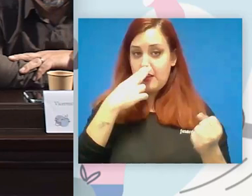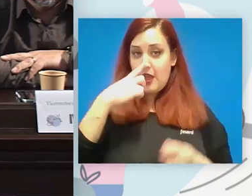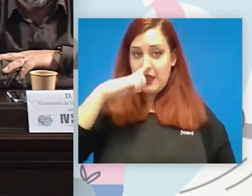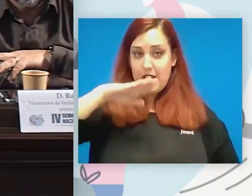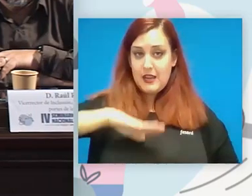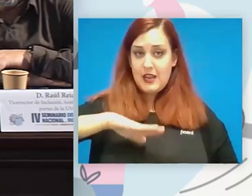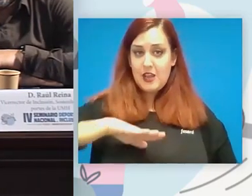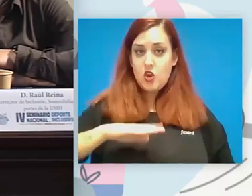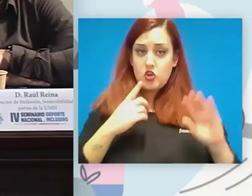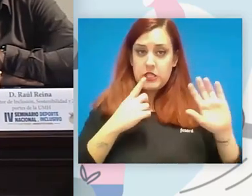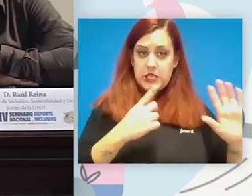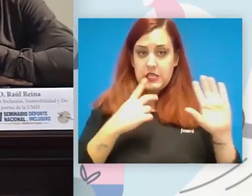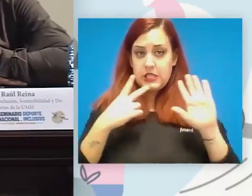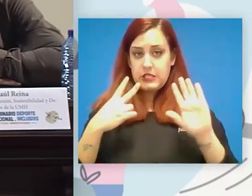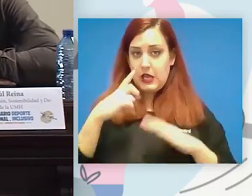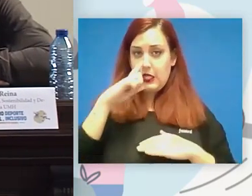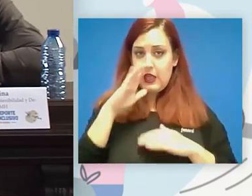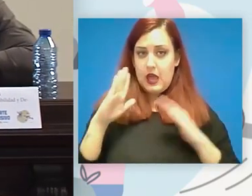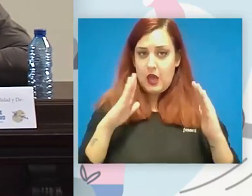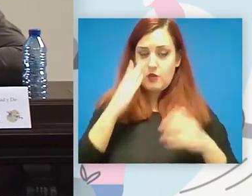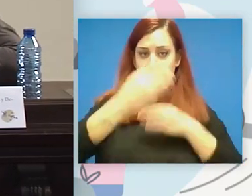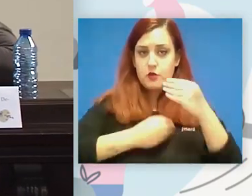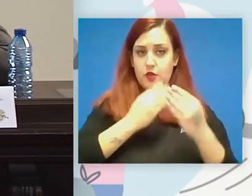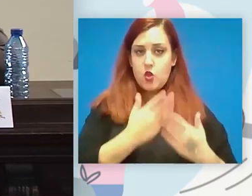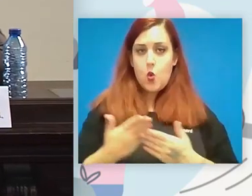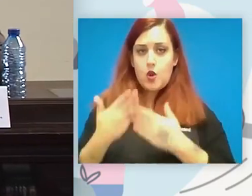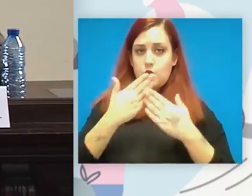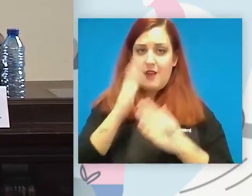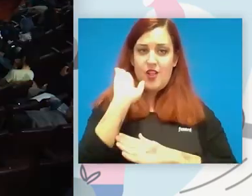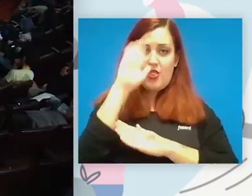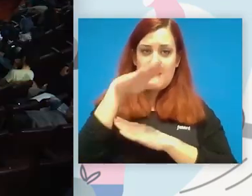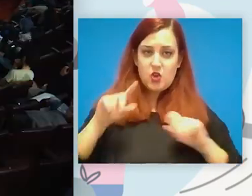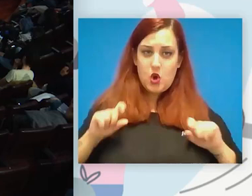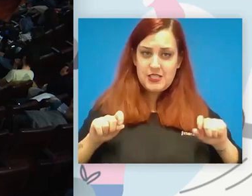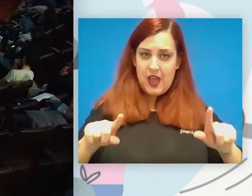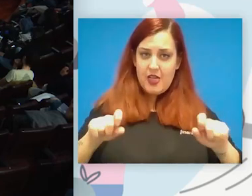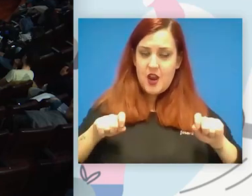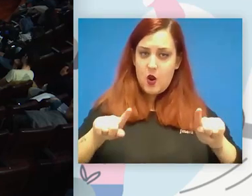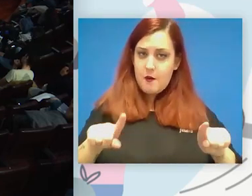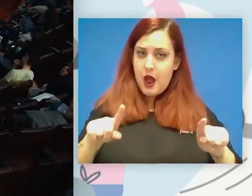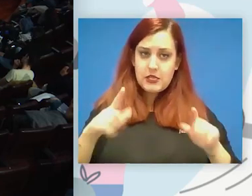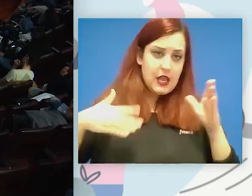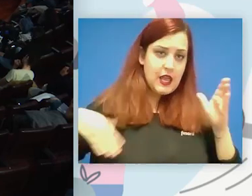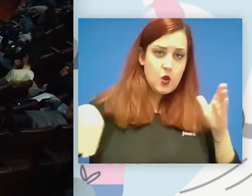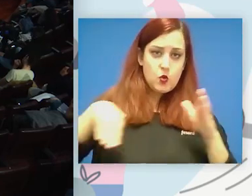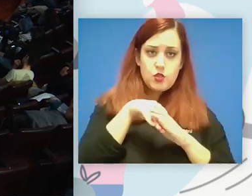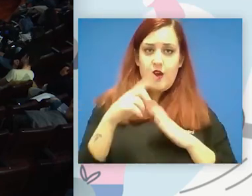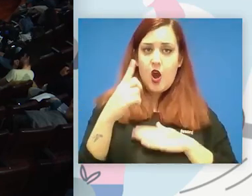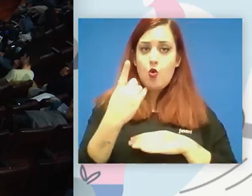6-7 años estamos haciendo una escuela de baloncesto en Sierras inclusiva con un jugador